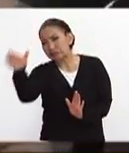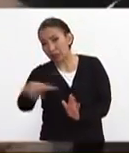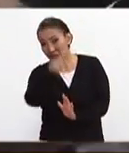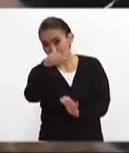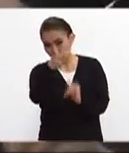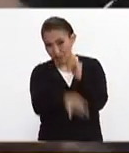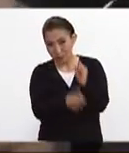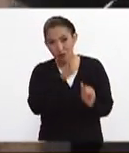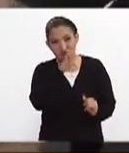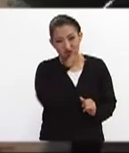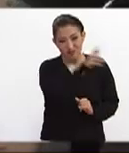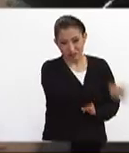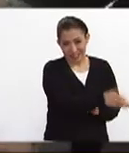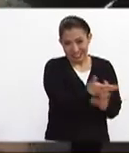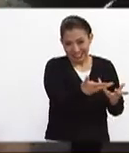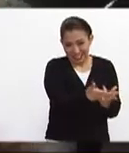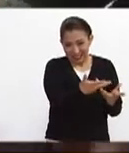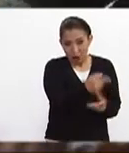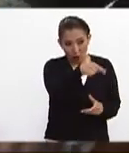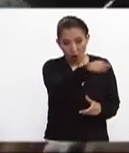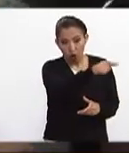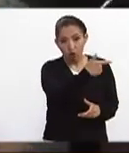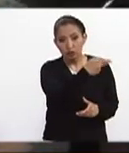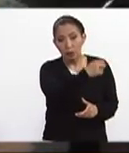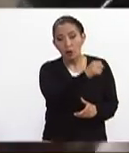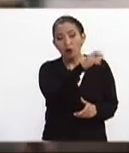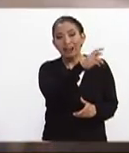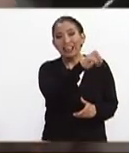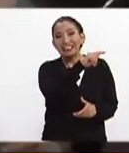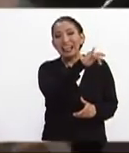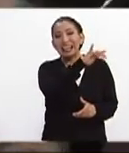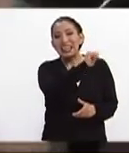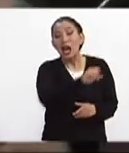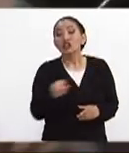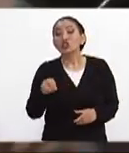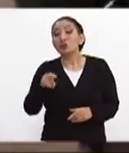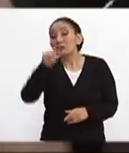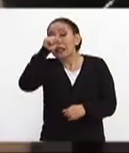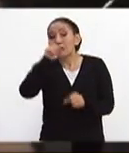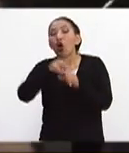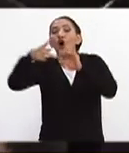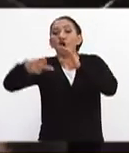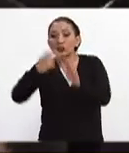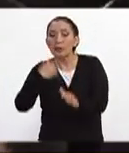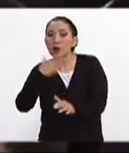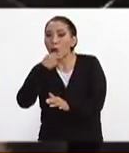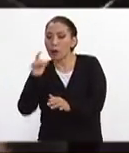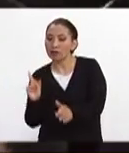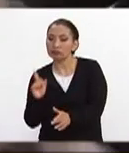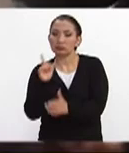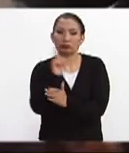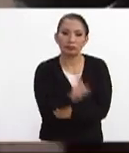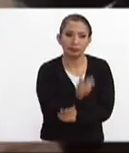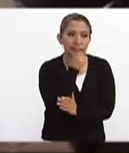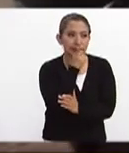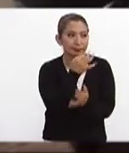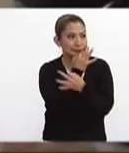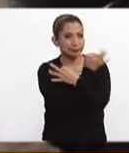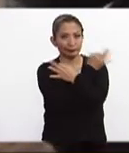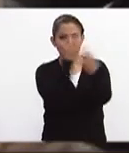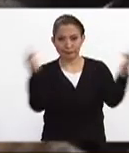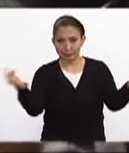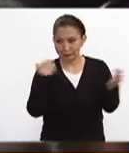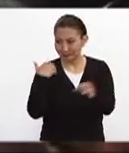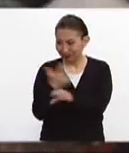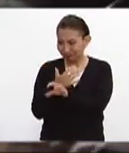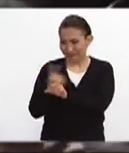nuestro último reporte que hicimos con Gustavo Rentería el subsecretario vuelve a salir a decir un comunicado en